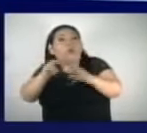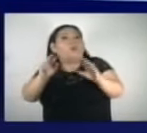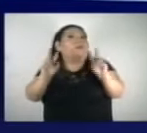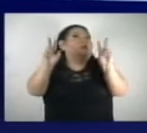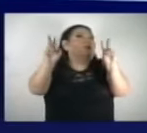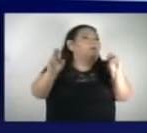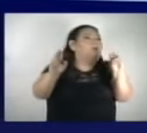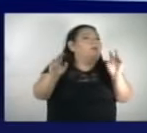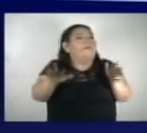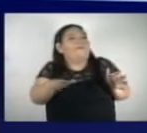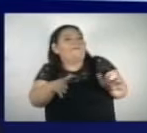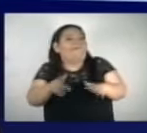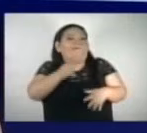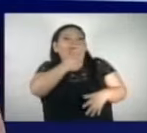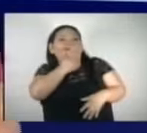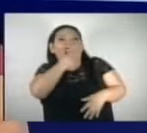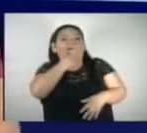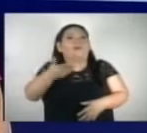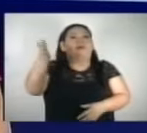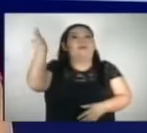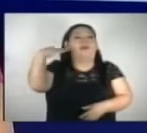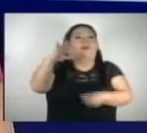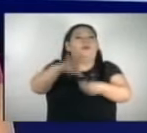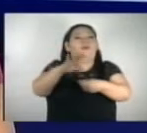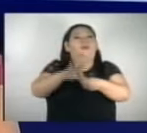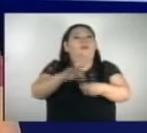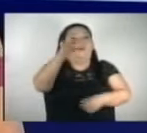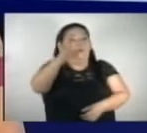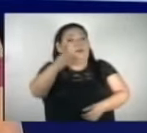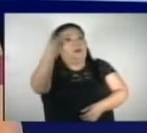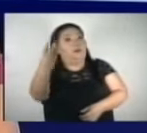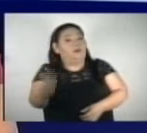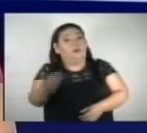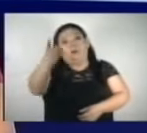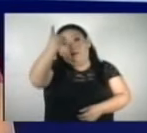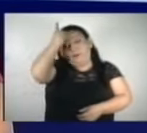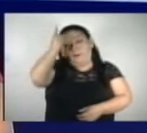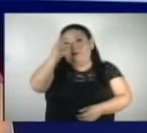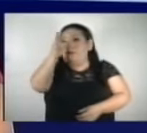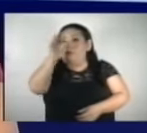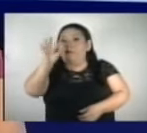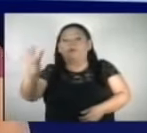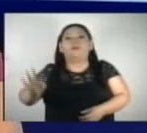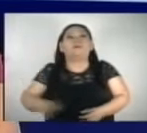las supuestas irregularidades que se dieron durante las elecciones del pasado 4 de febrero.